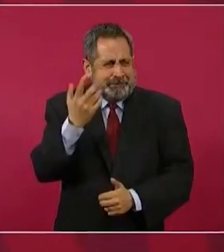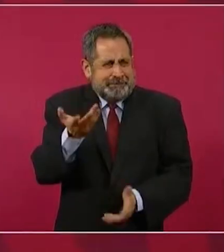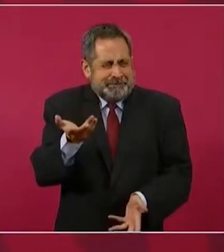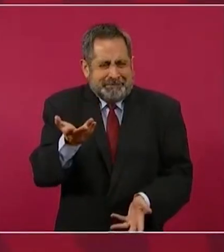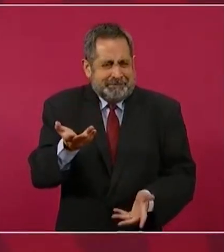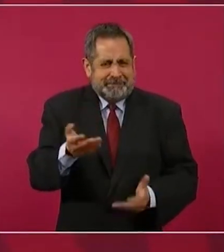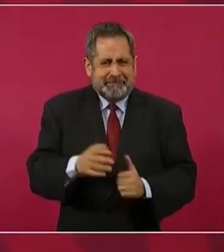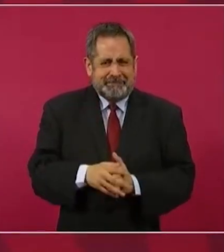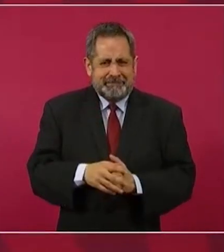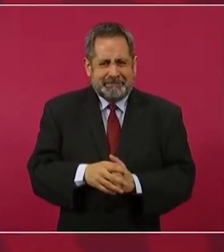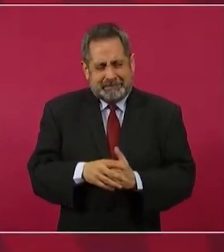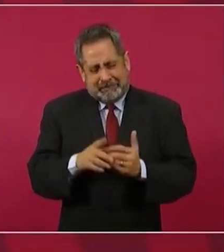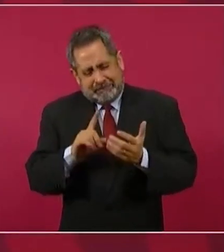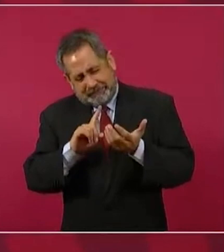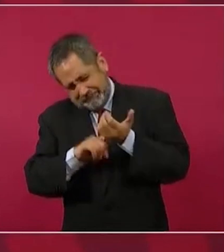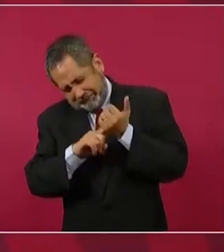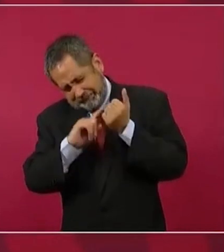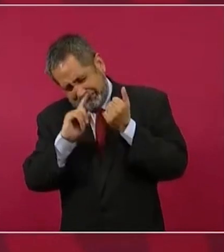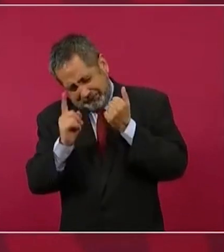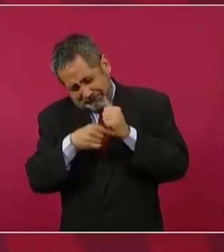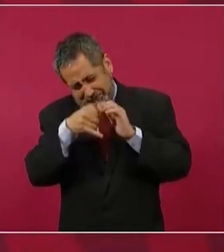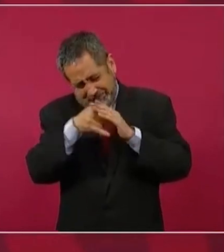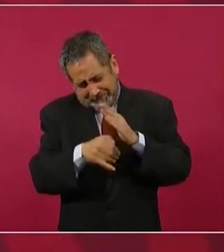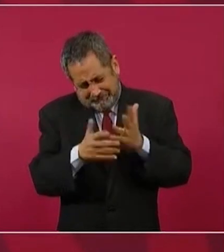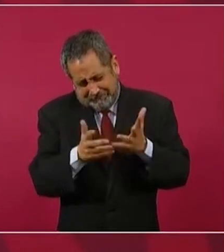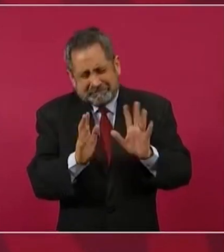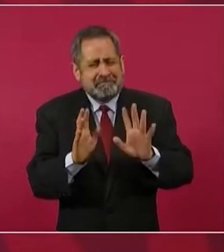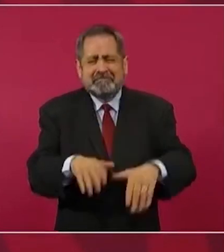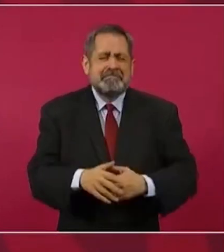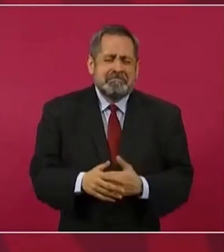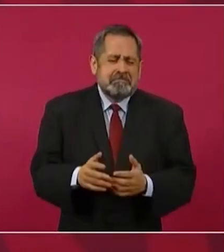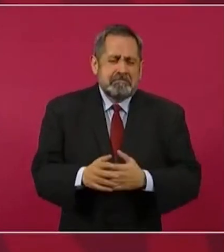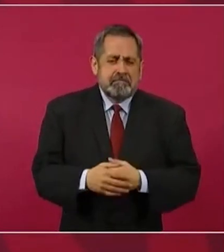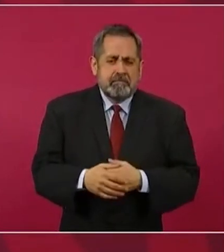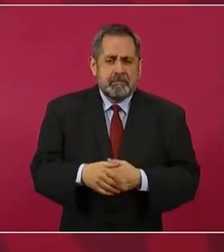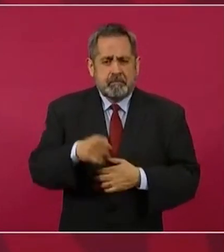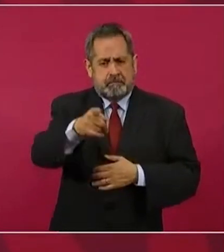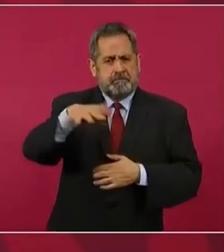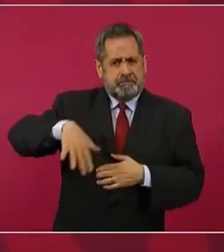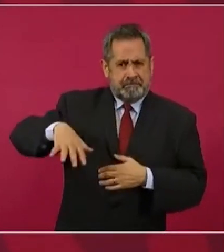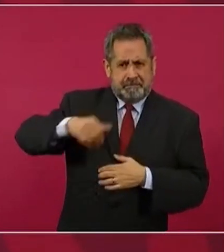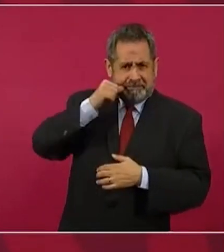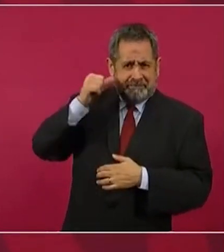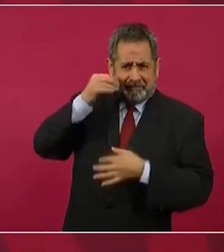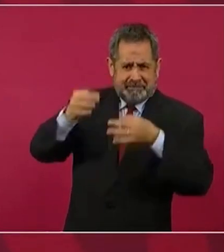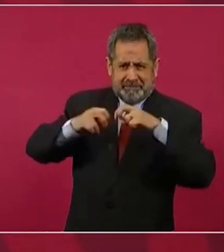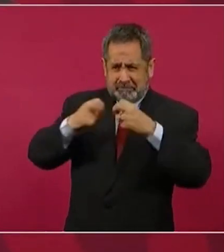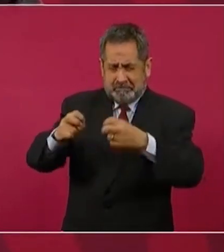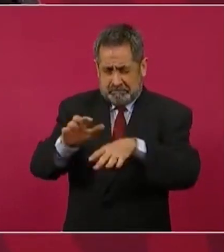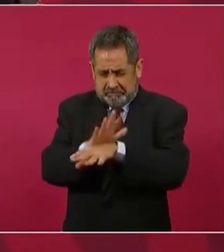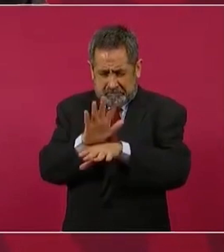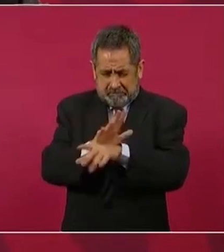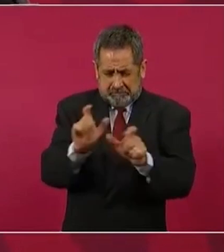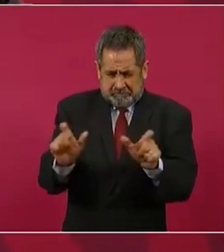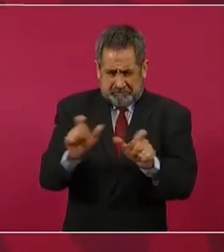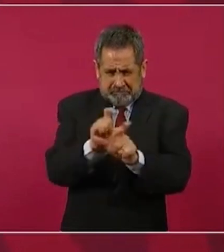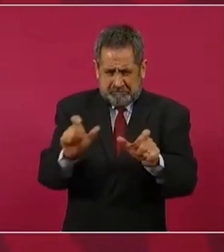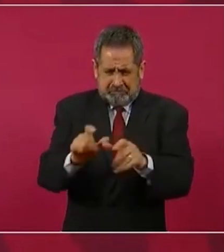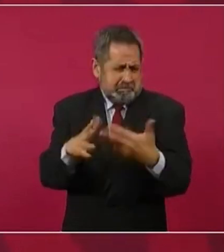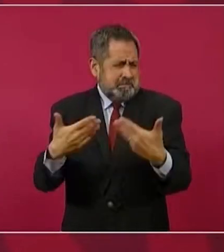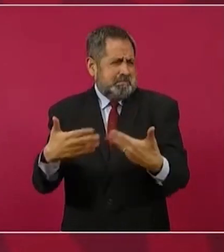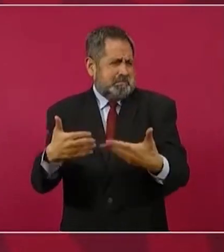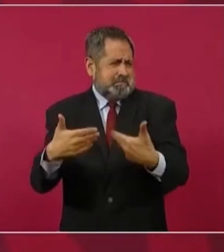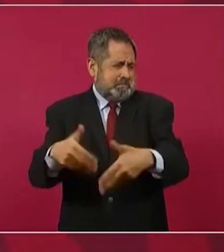de fondo. Yo no me opongo que lo resuelvan.